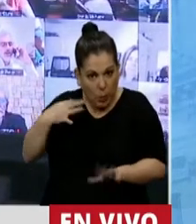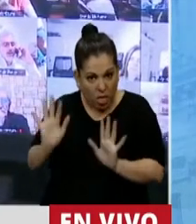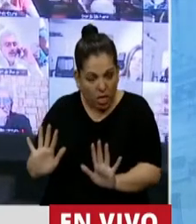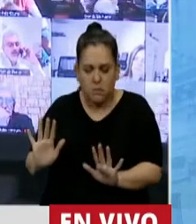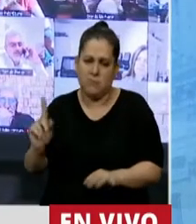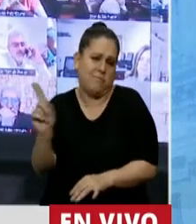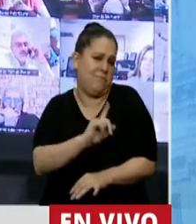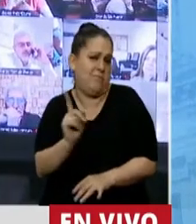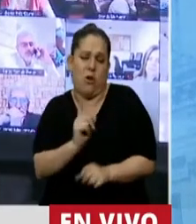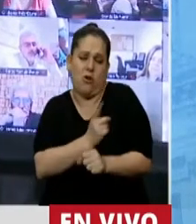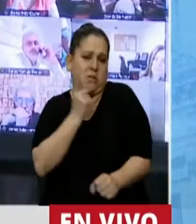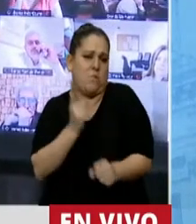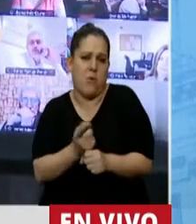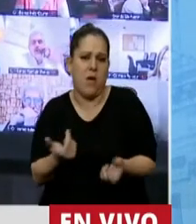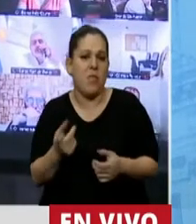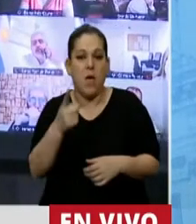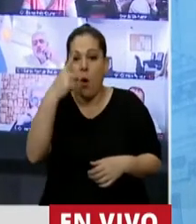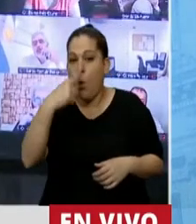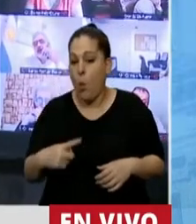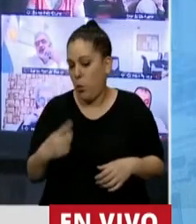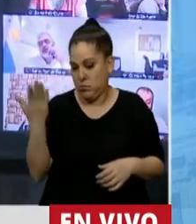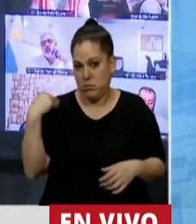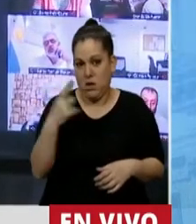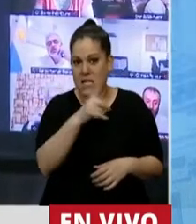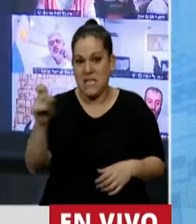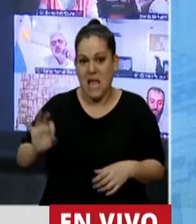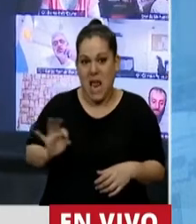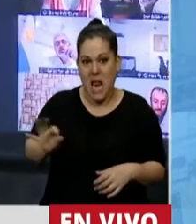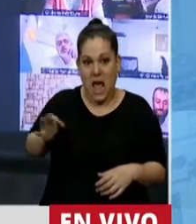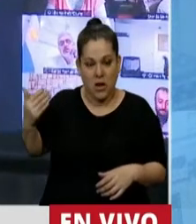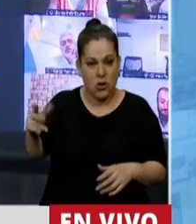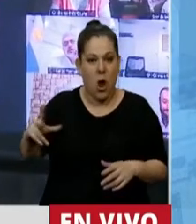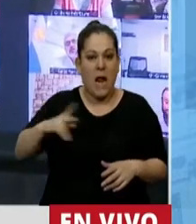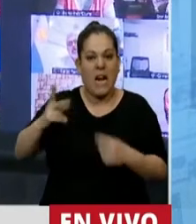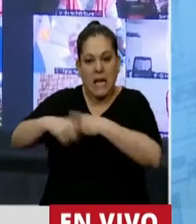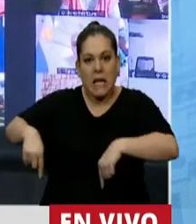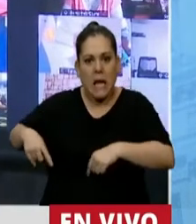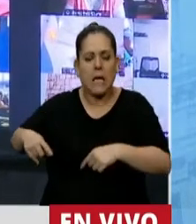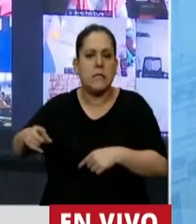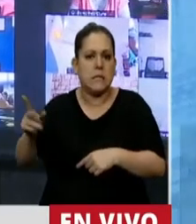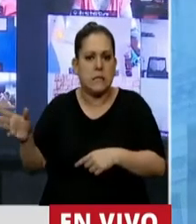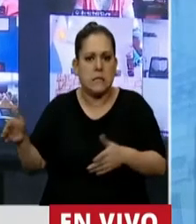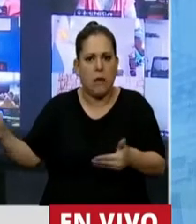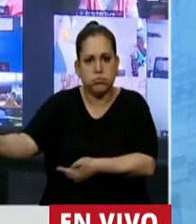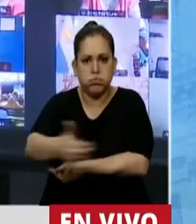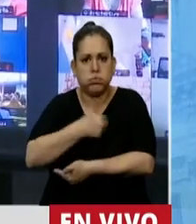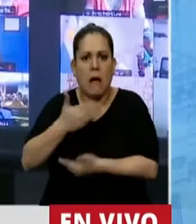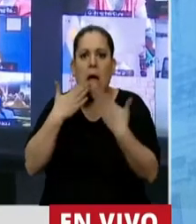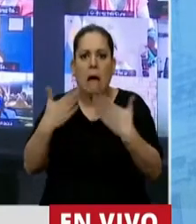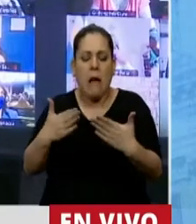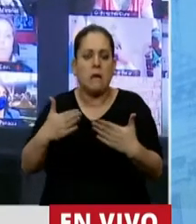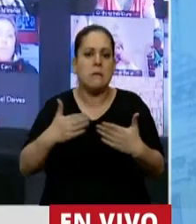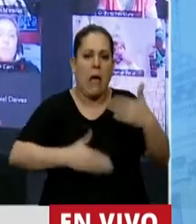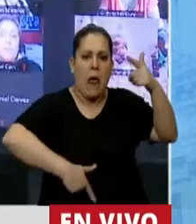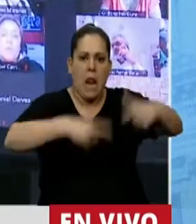mundo en el cual en los últimos 100 años la riqueza se ha llevado adelante explotando básicamente a la